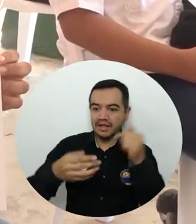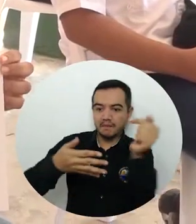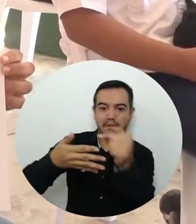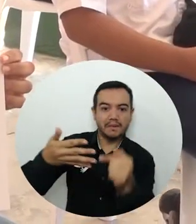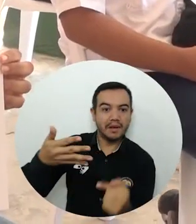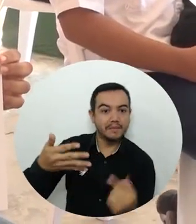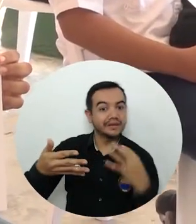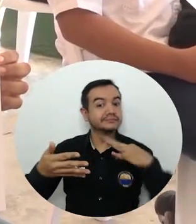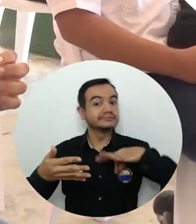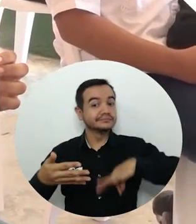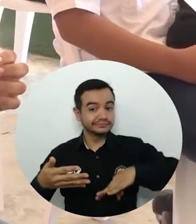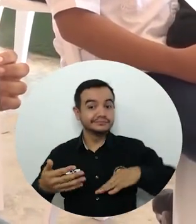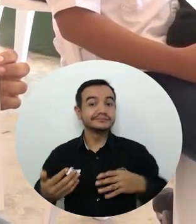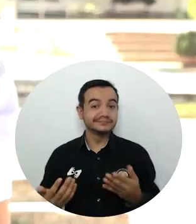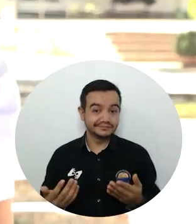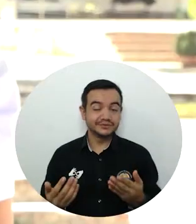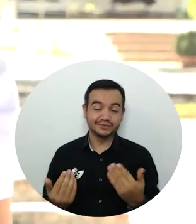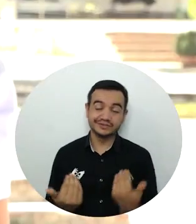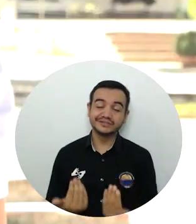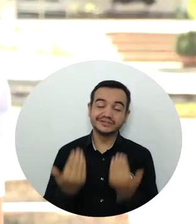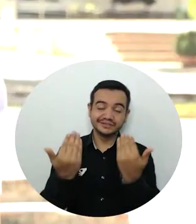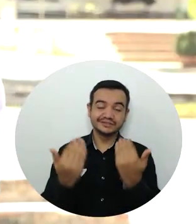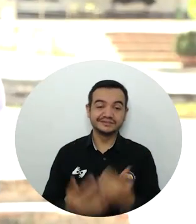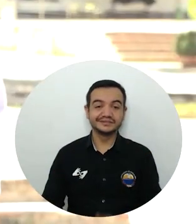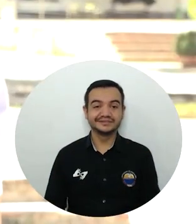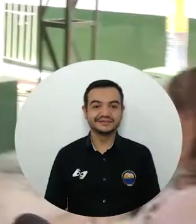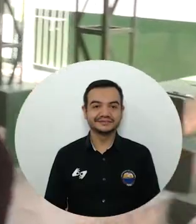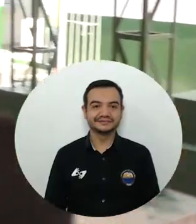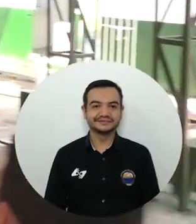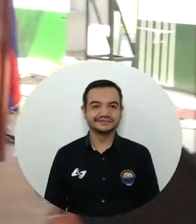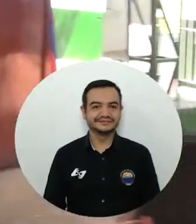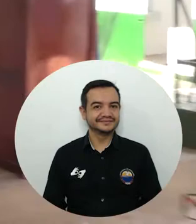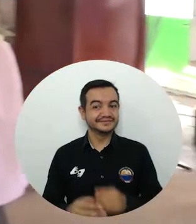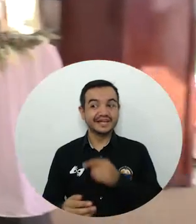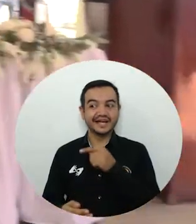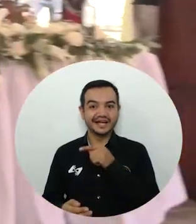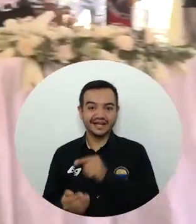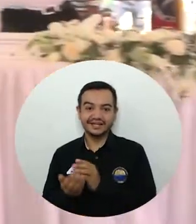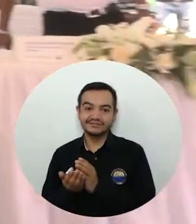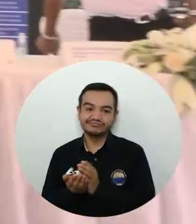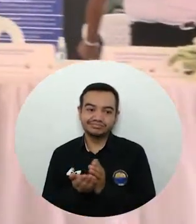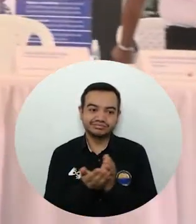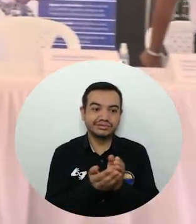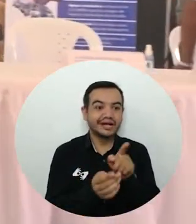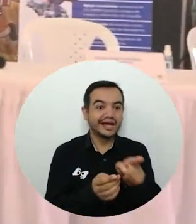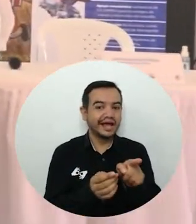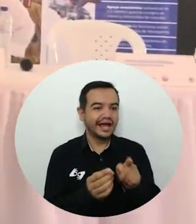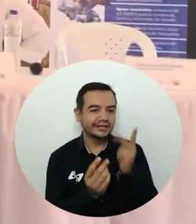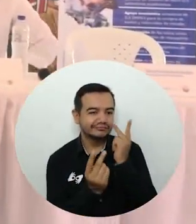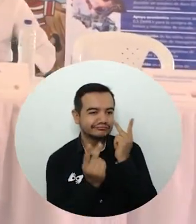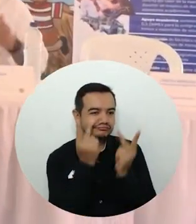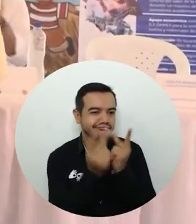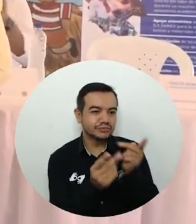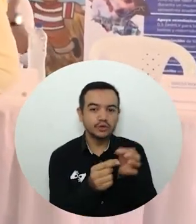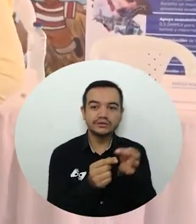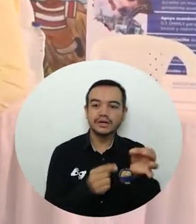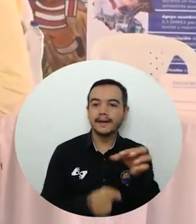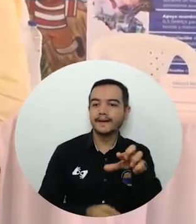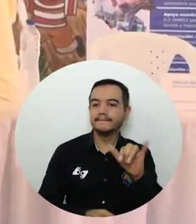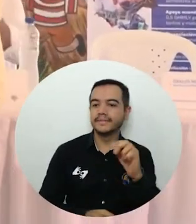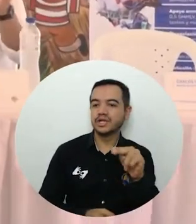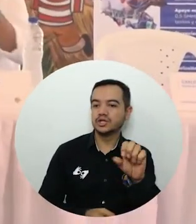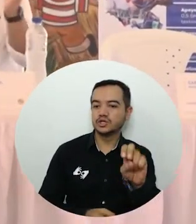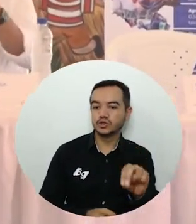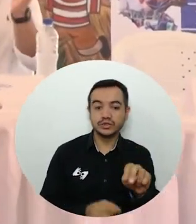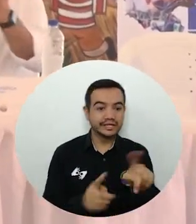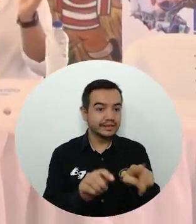con muchos más beneficios, entonces es bastante bueno. En el marco de la visita a El Piñón, se hizo un reconocimiento